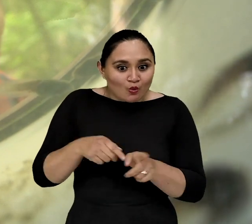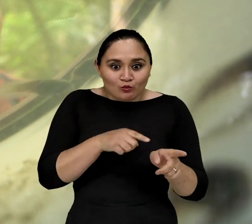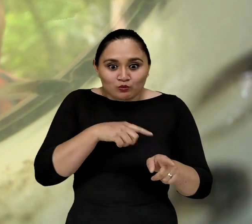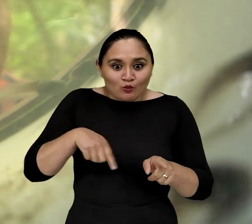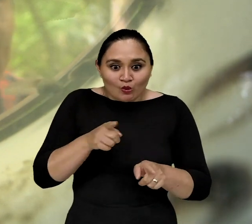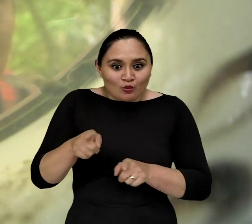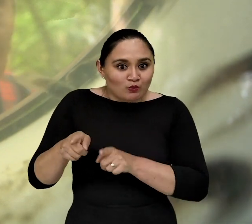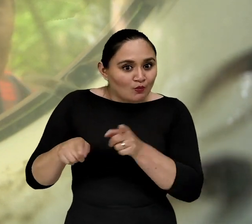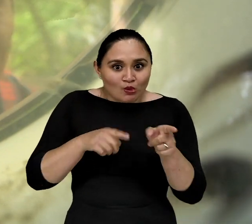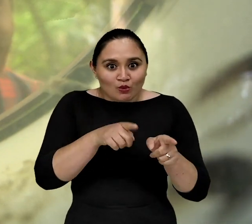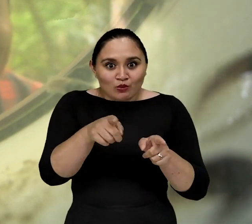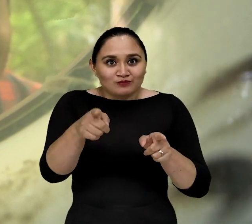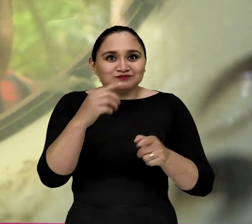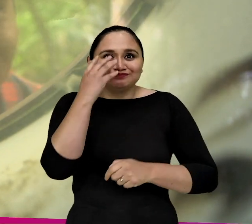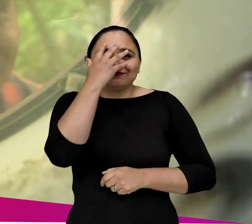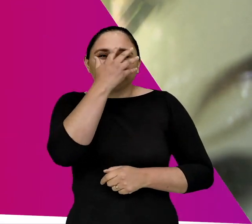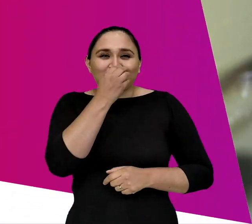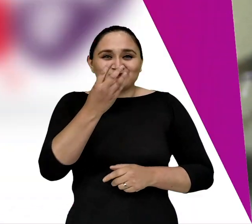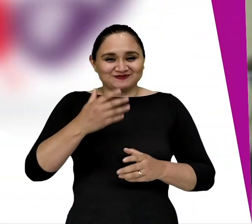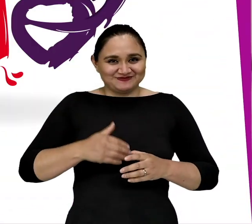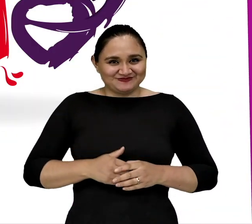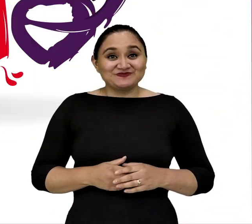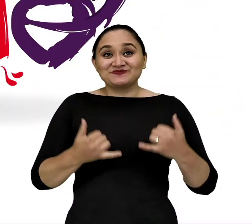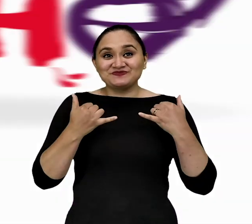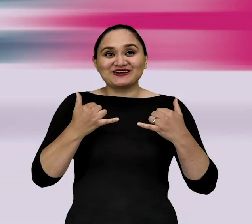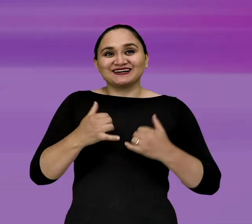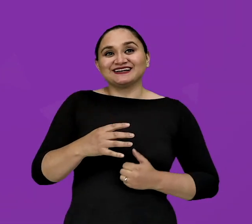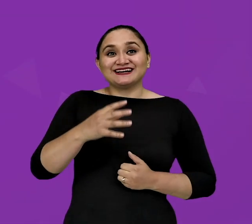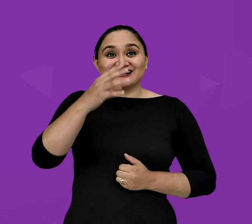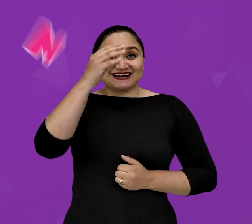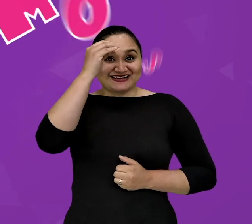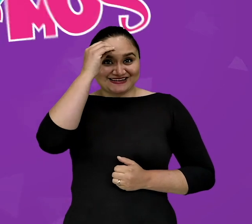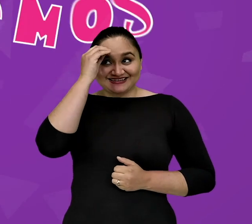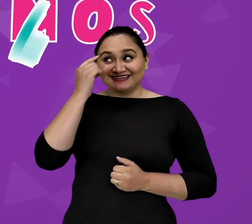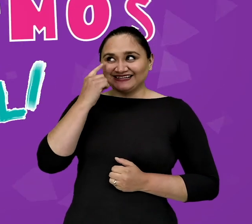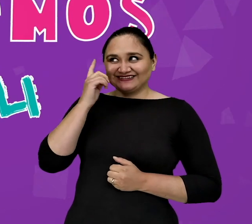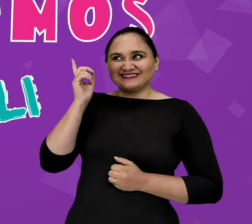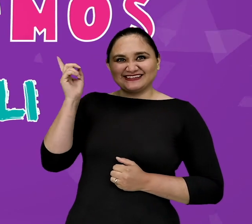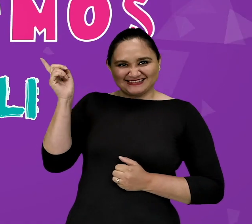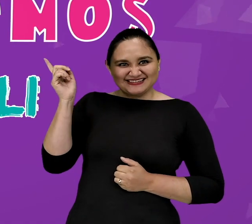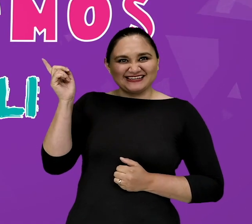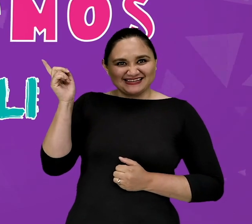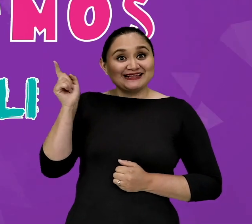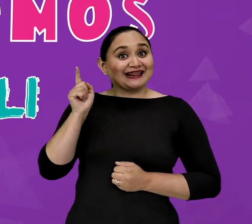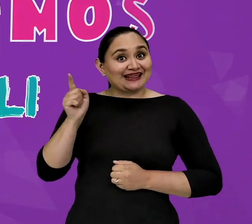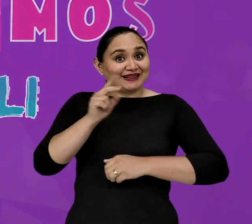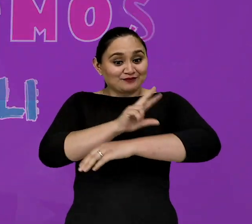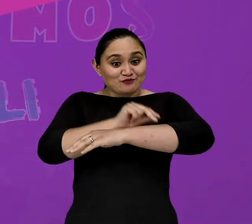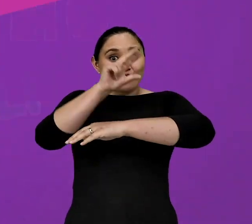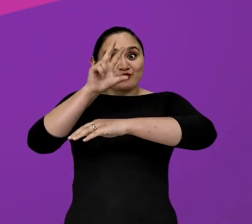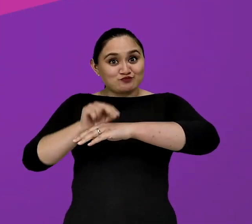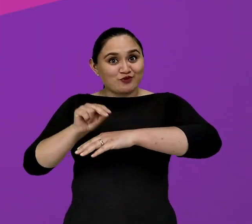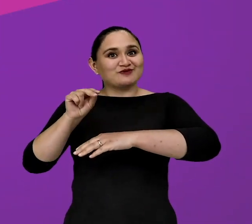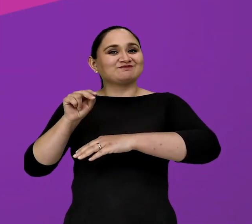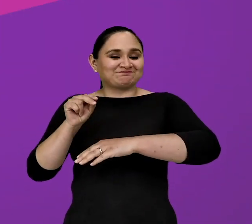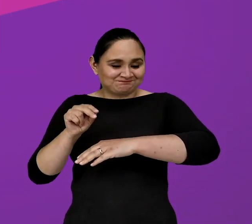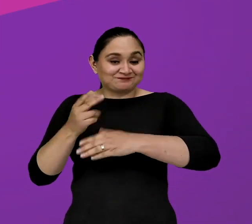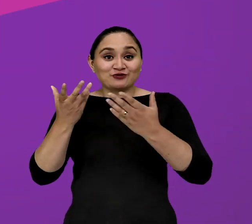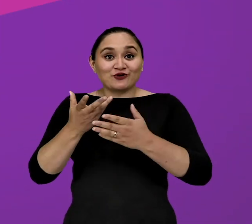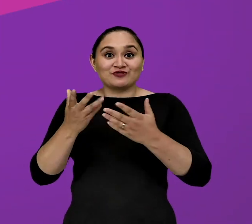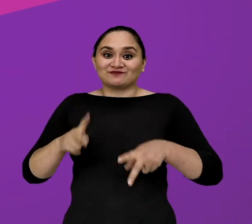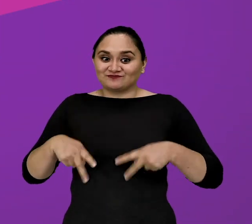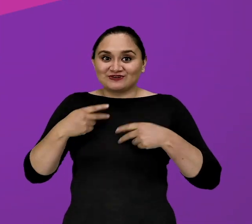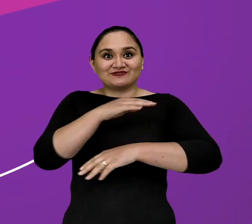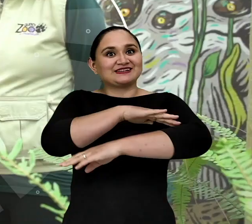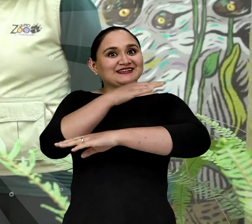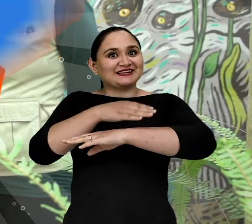Naden, naden pequeñitos ¡Qué hermosos! Hoy conoceremos al Ouillis Ouillis, los renacuajos de la rana marsupial